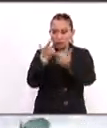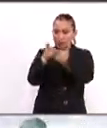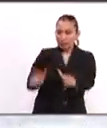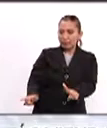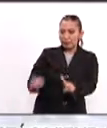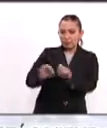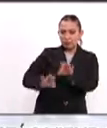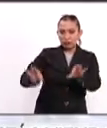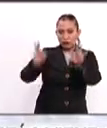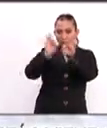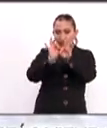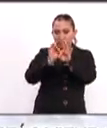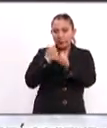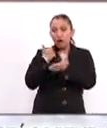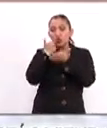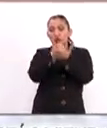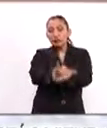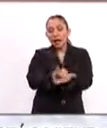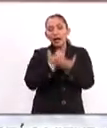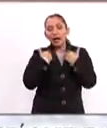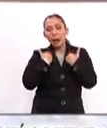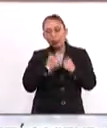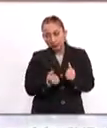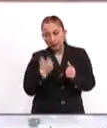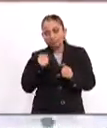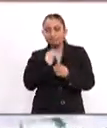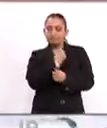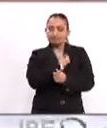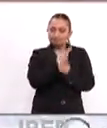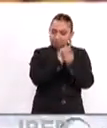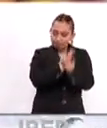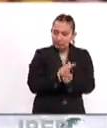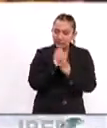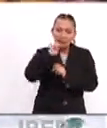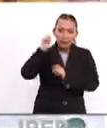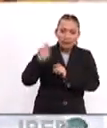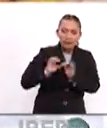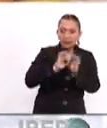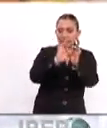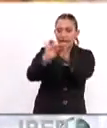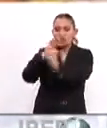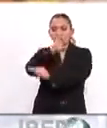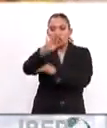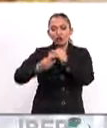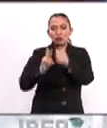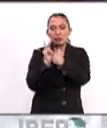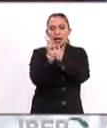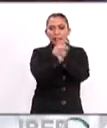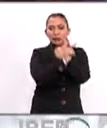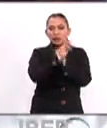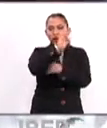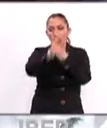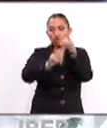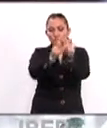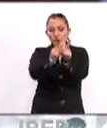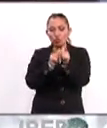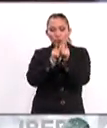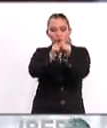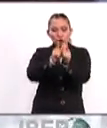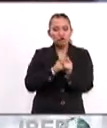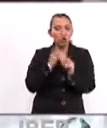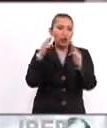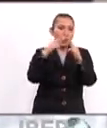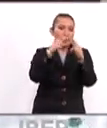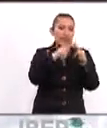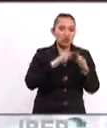libertades fundamentales. Favorecerá la comprensión, la tolerancia y la amistad entre todas las naciones y todos los grupos étnicos